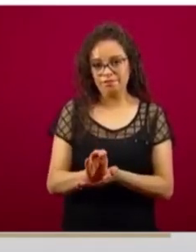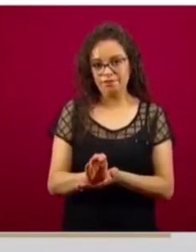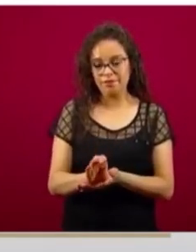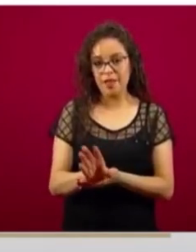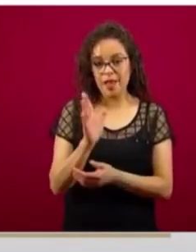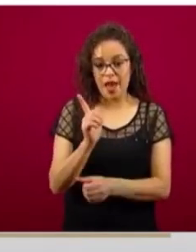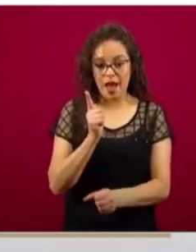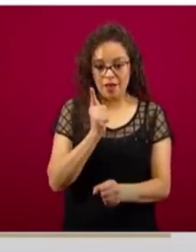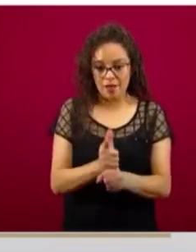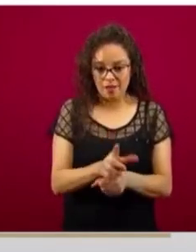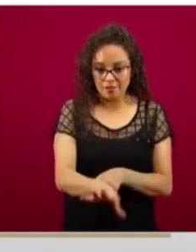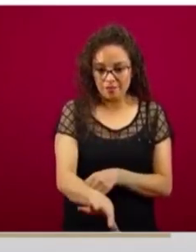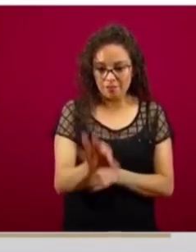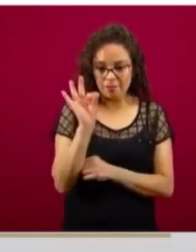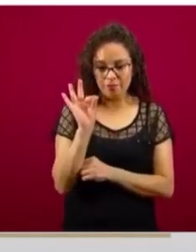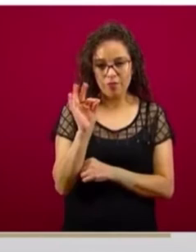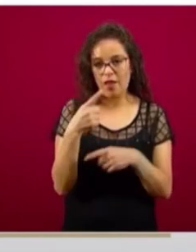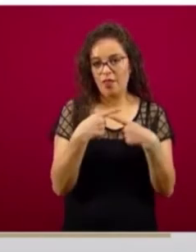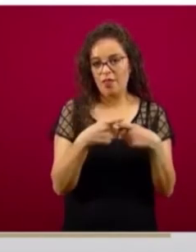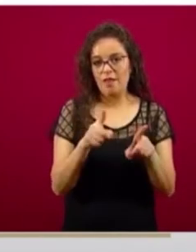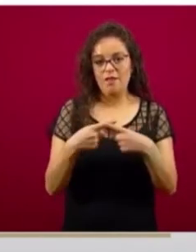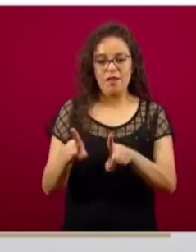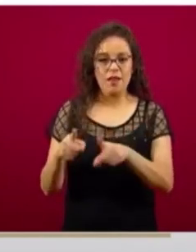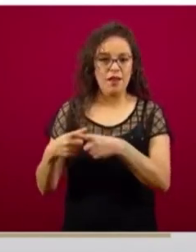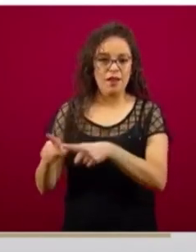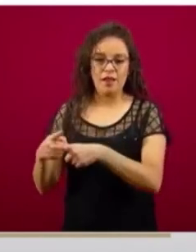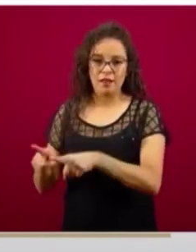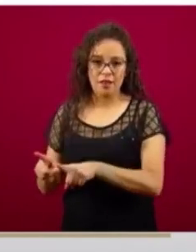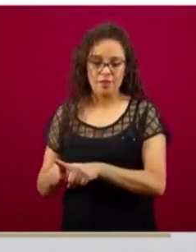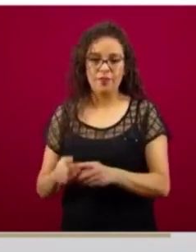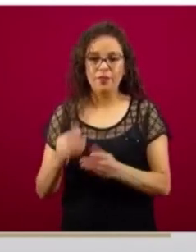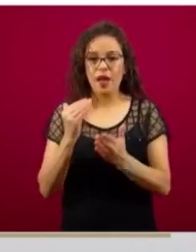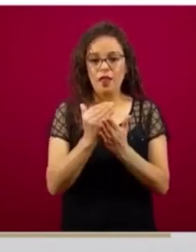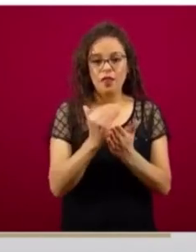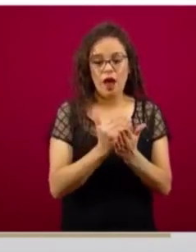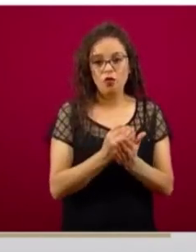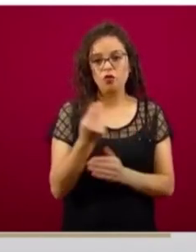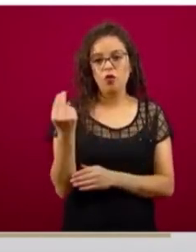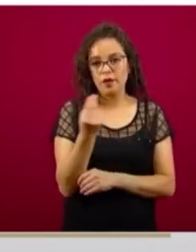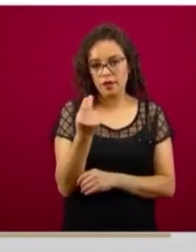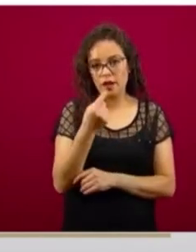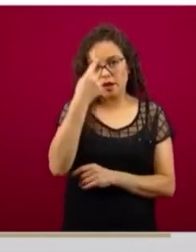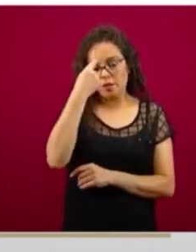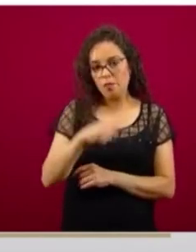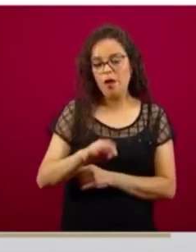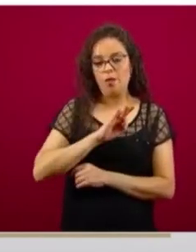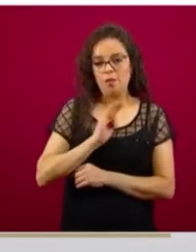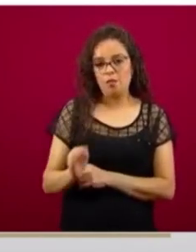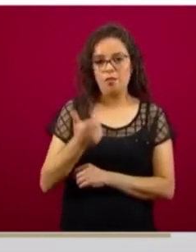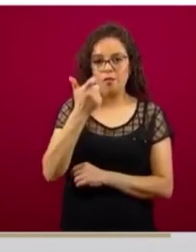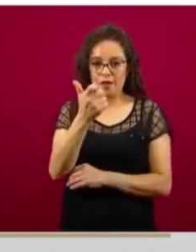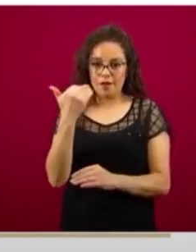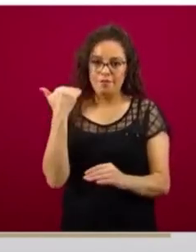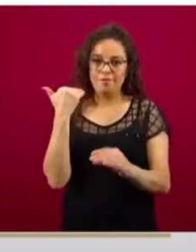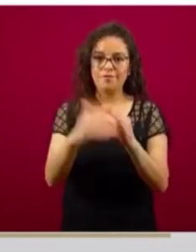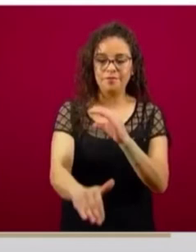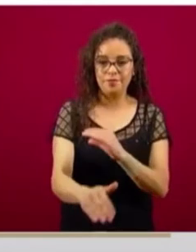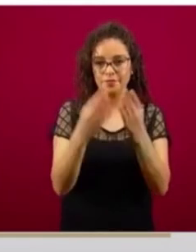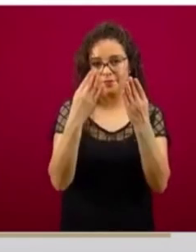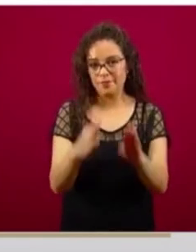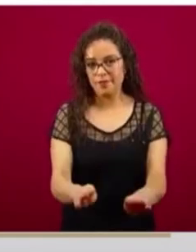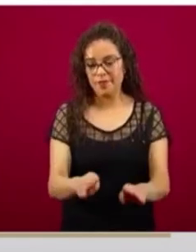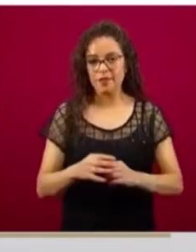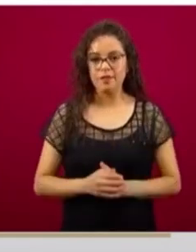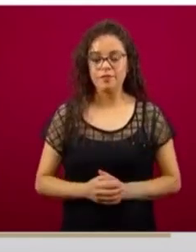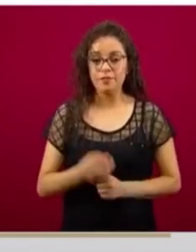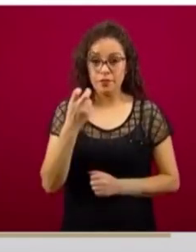pudiéramos pedirles los datos necesarios para poder hacer una transferencia. Es importante decirlo, porque muchas veces en estas plataformas el hecho de